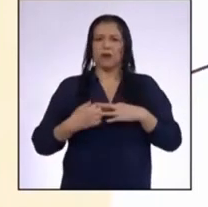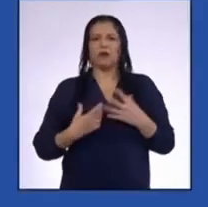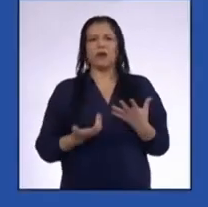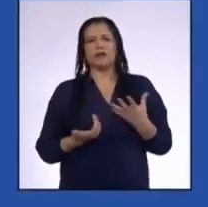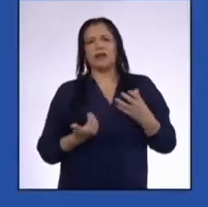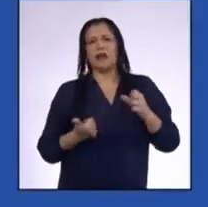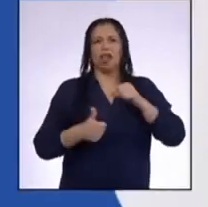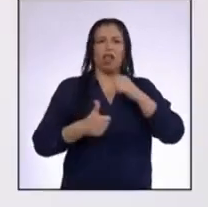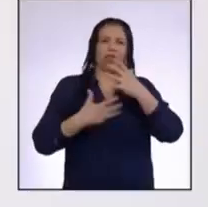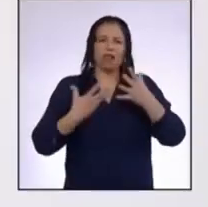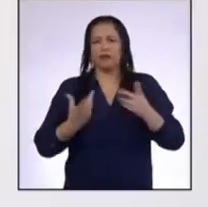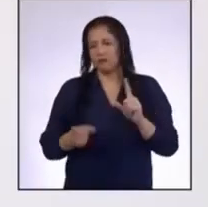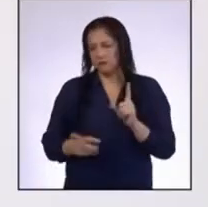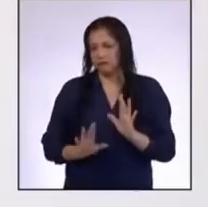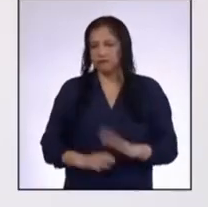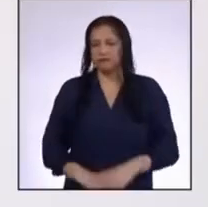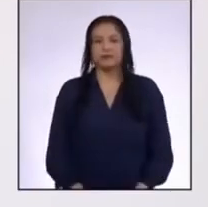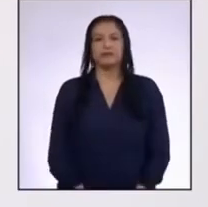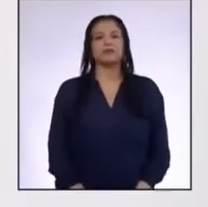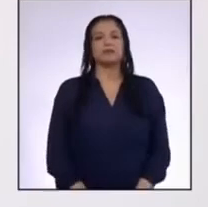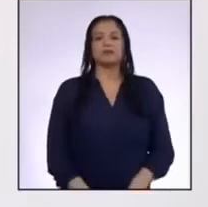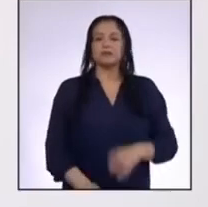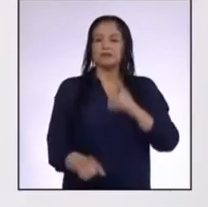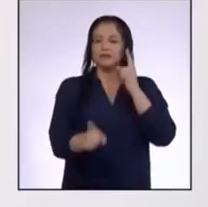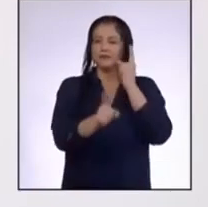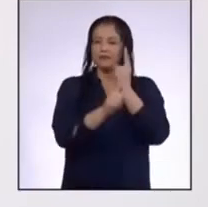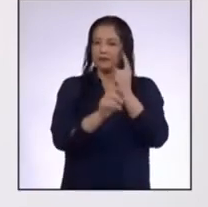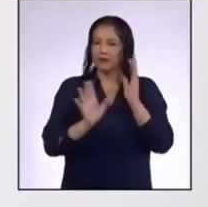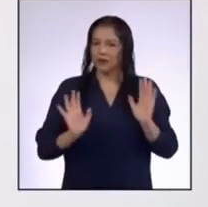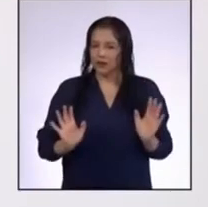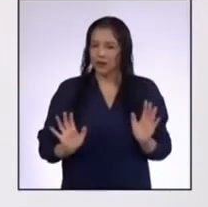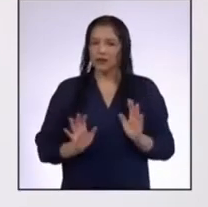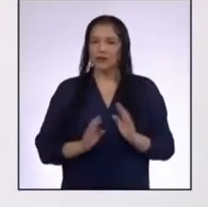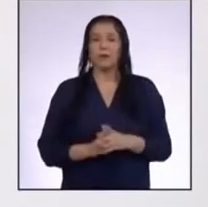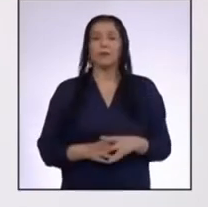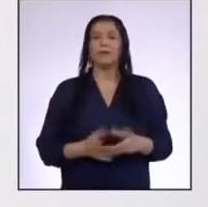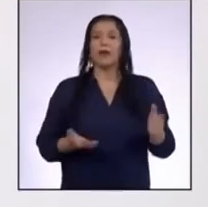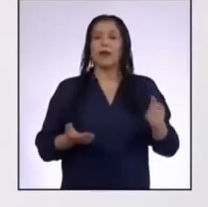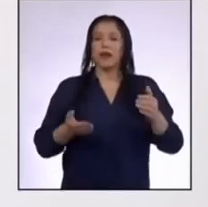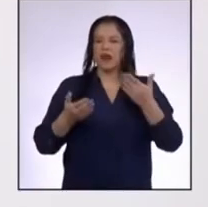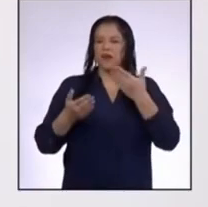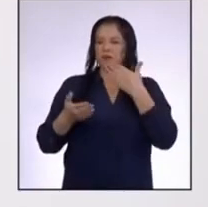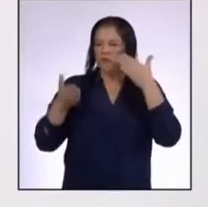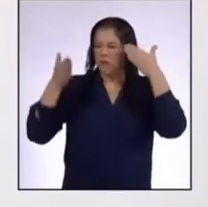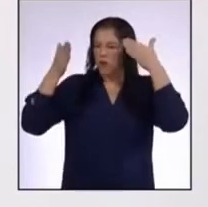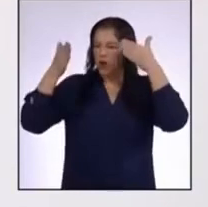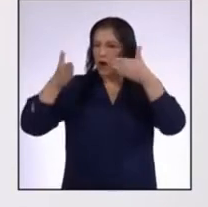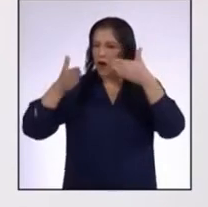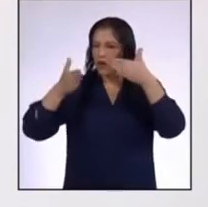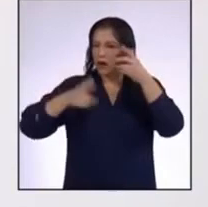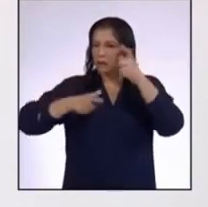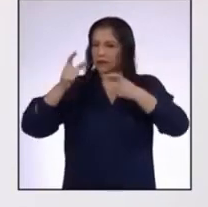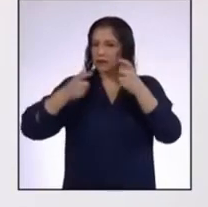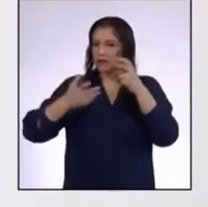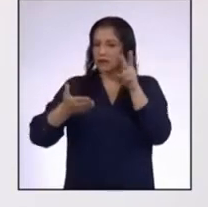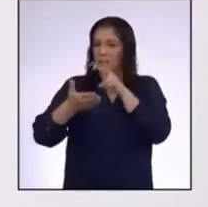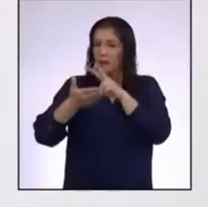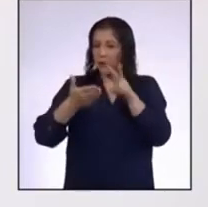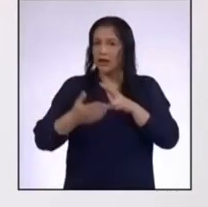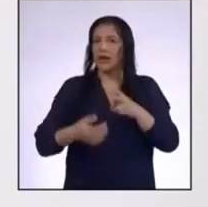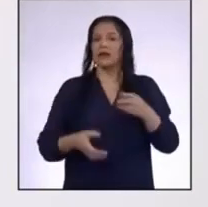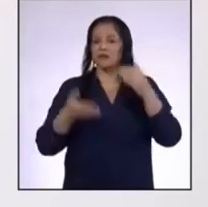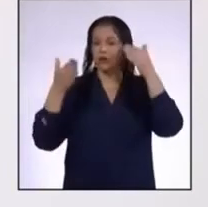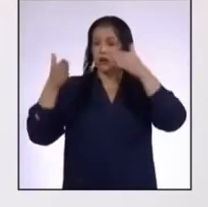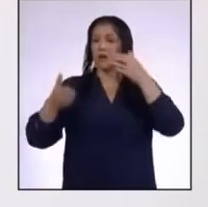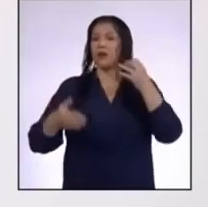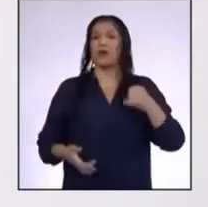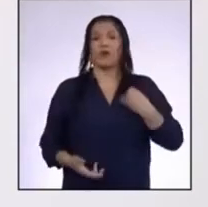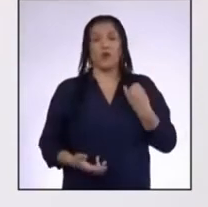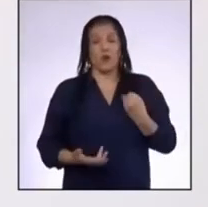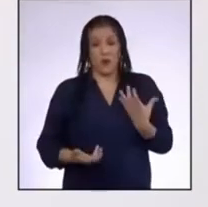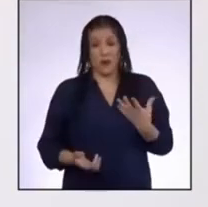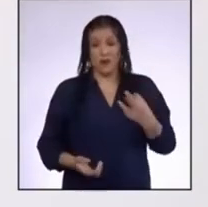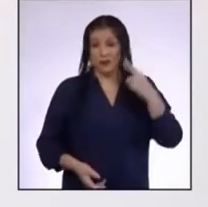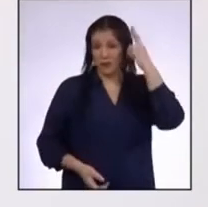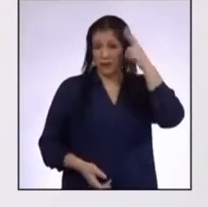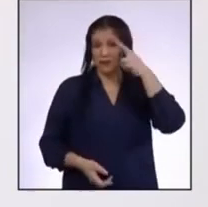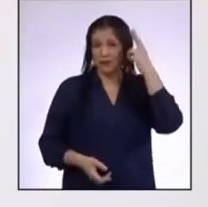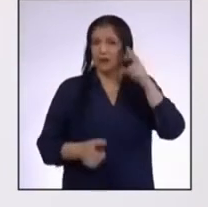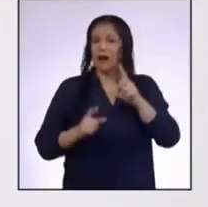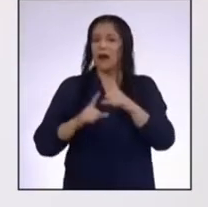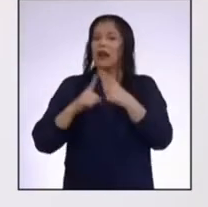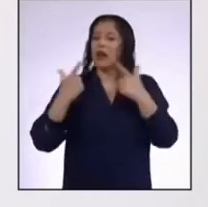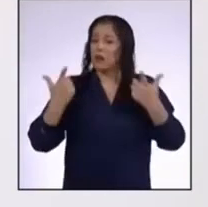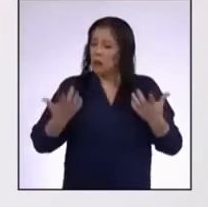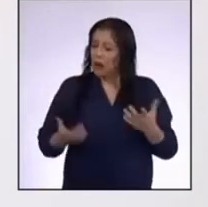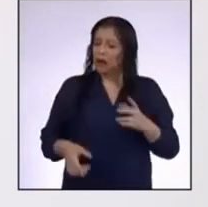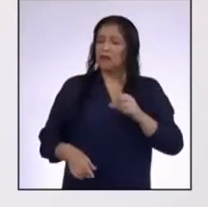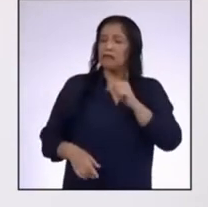ser coloquial Efectivamente, el destinatario de este texto son los jóvenes Por eso el lenguaje